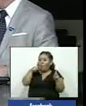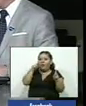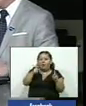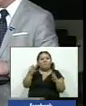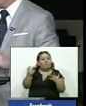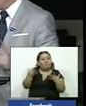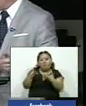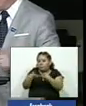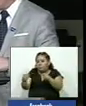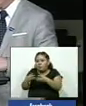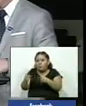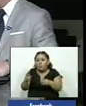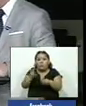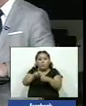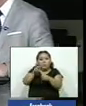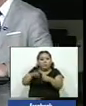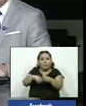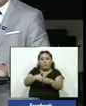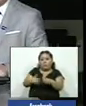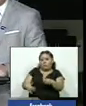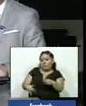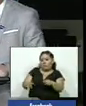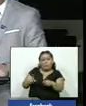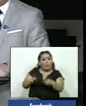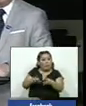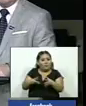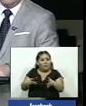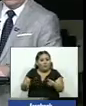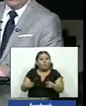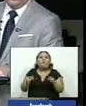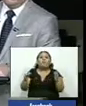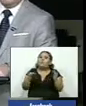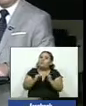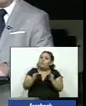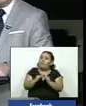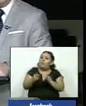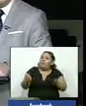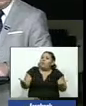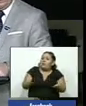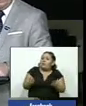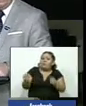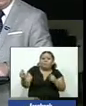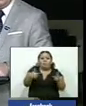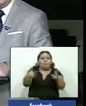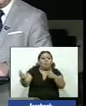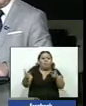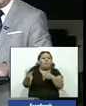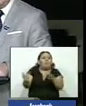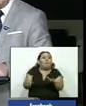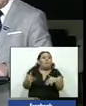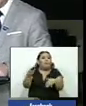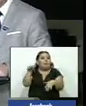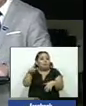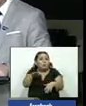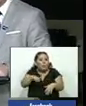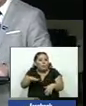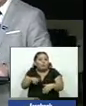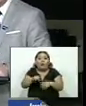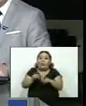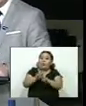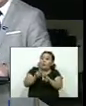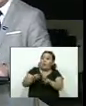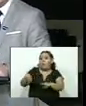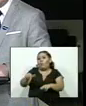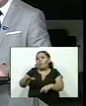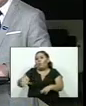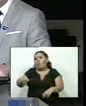solventar con la salida de Evo Morales de Bolivia así es de hecho se continúan generando enfrentamientos precisamente en esas ciudades en La Paz y